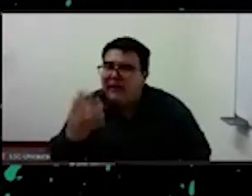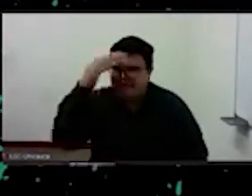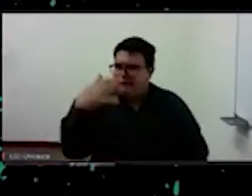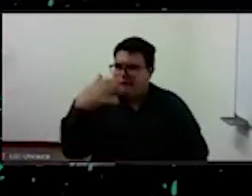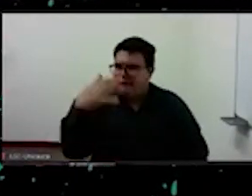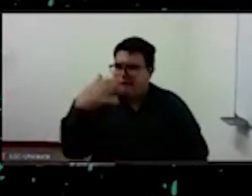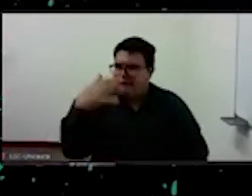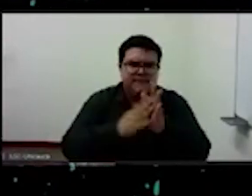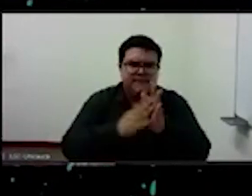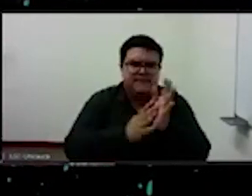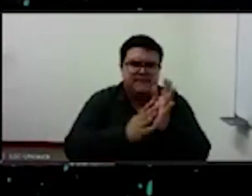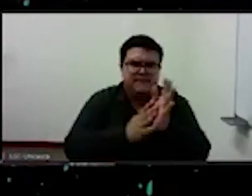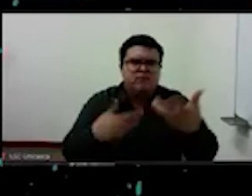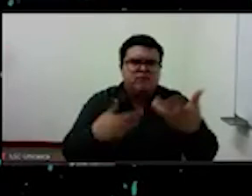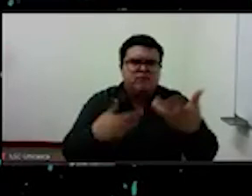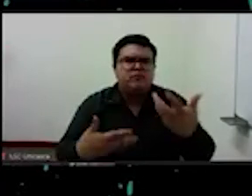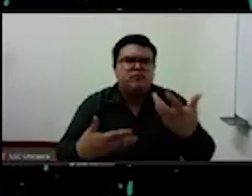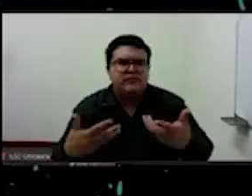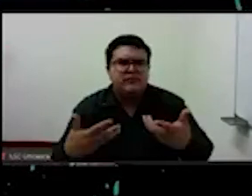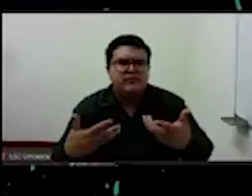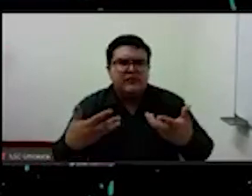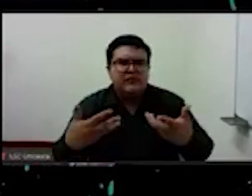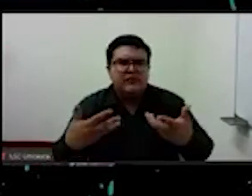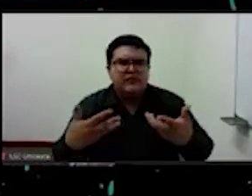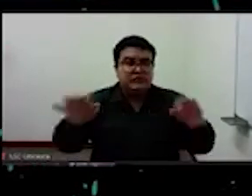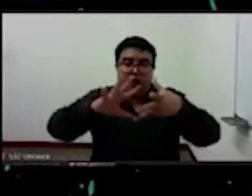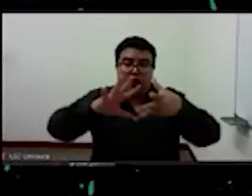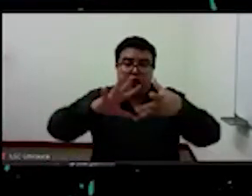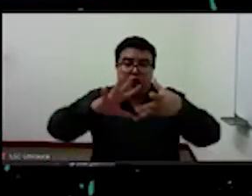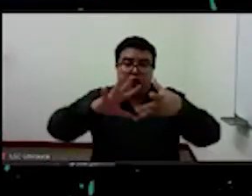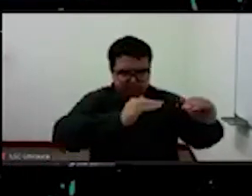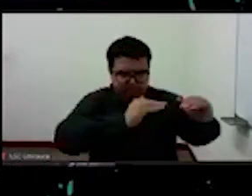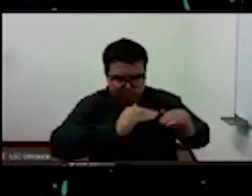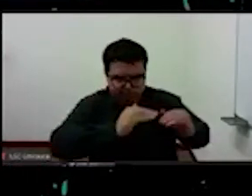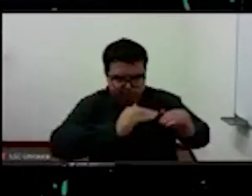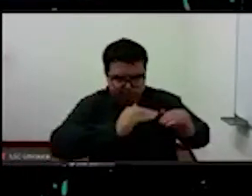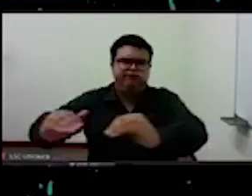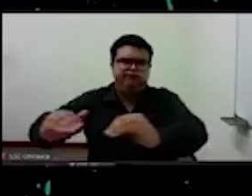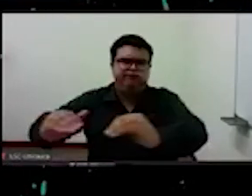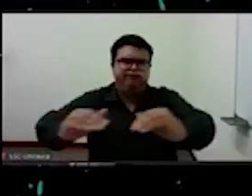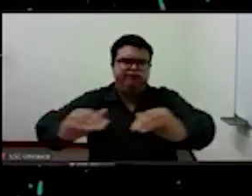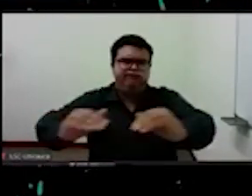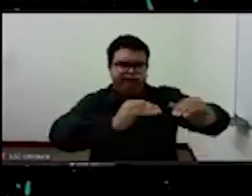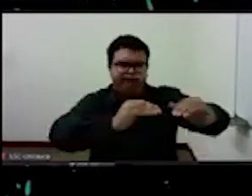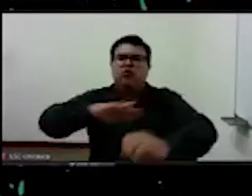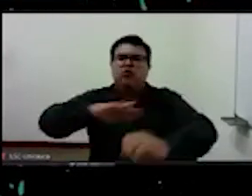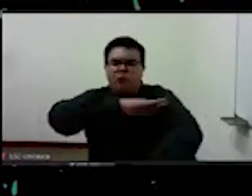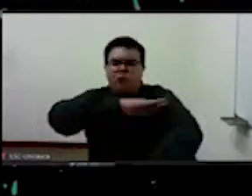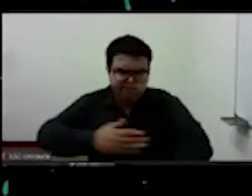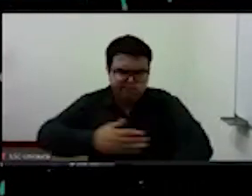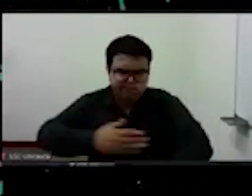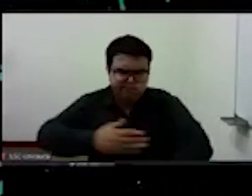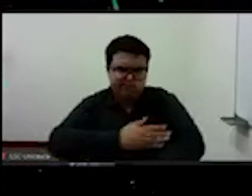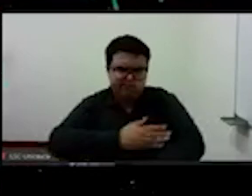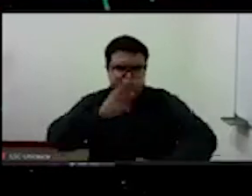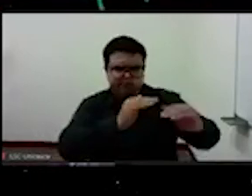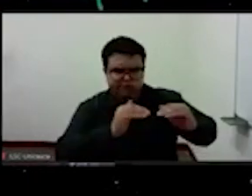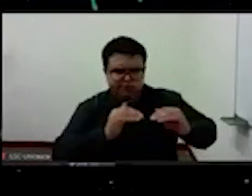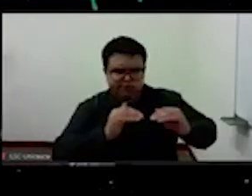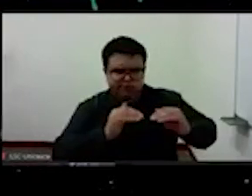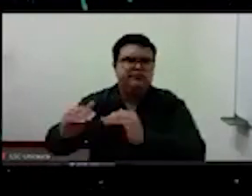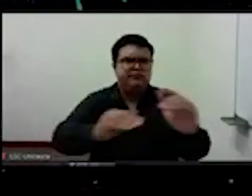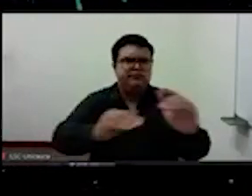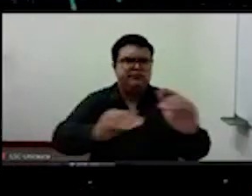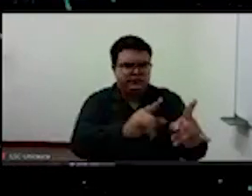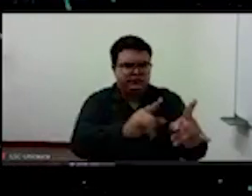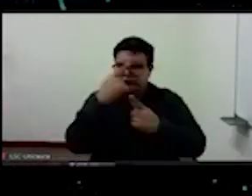alienado la fuerza misma de la inteligencia del